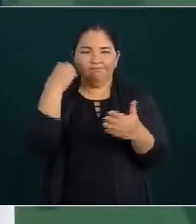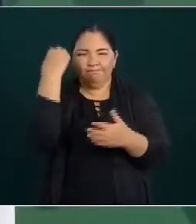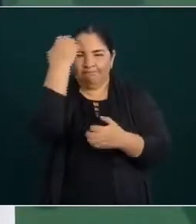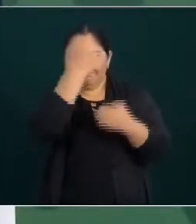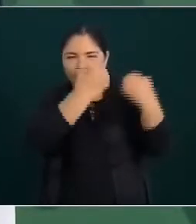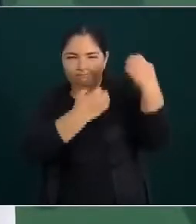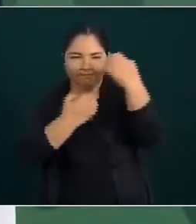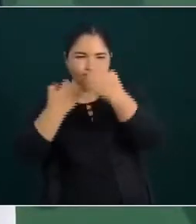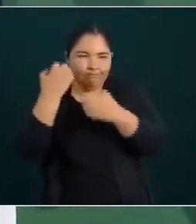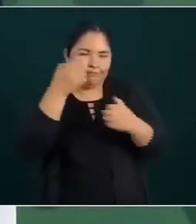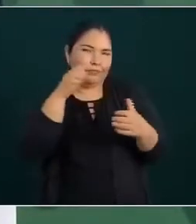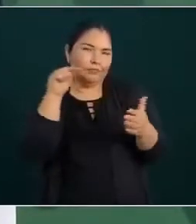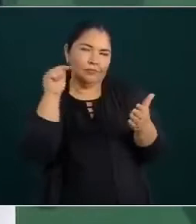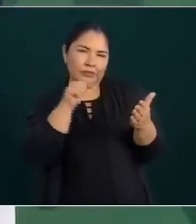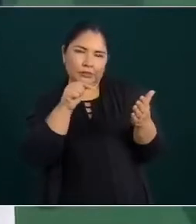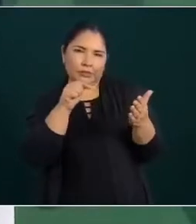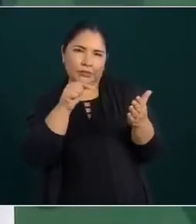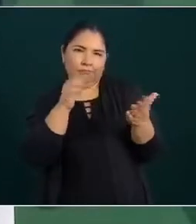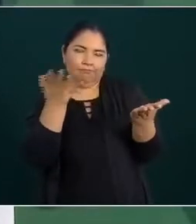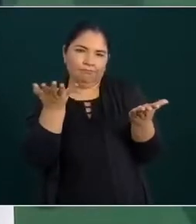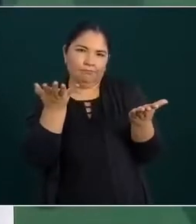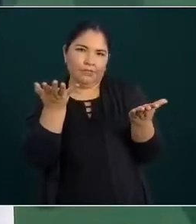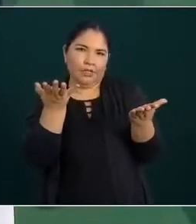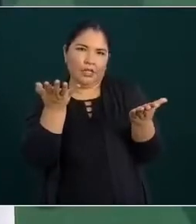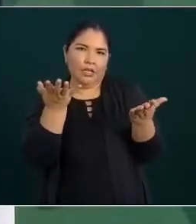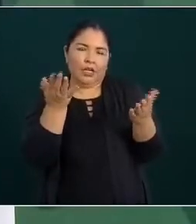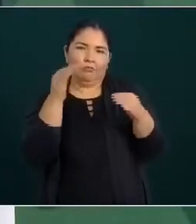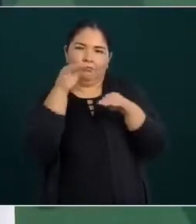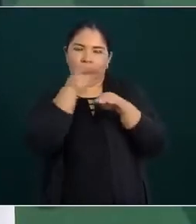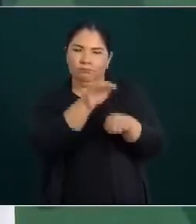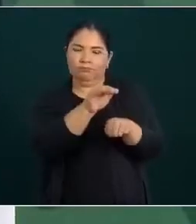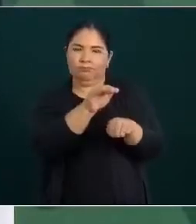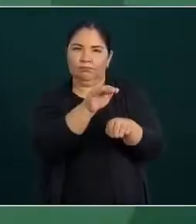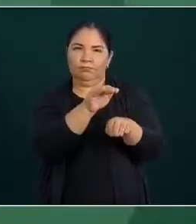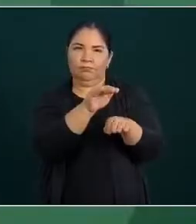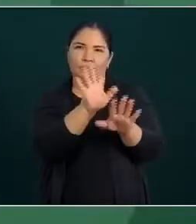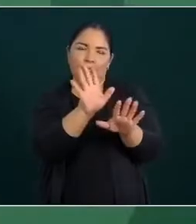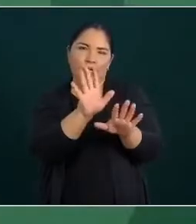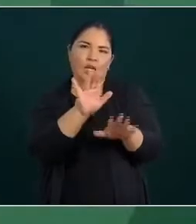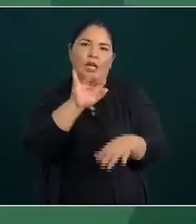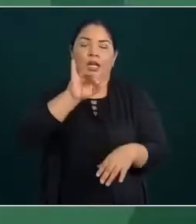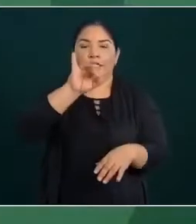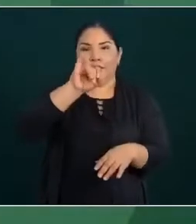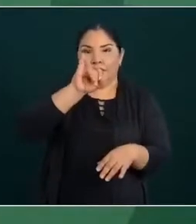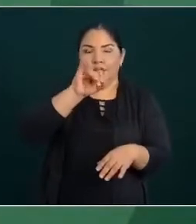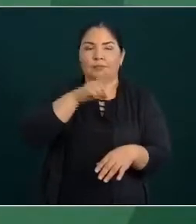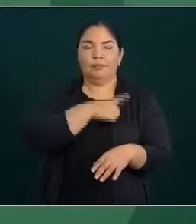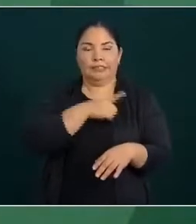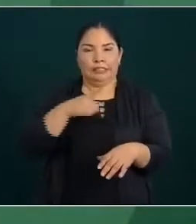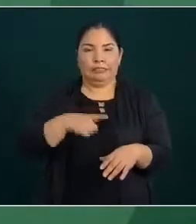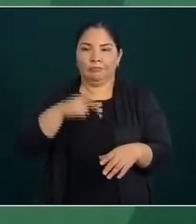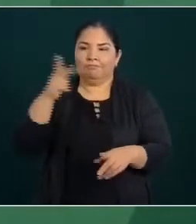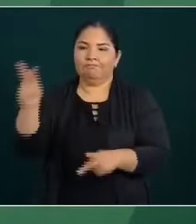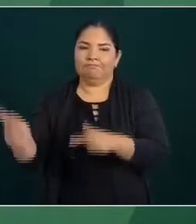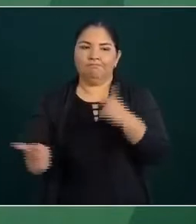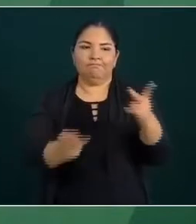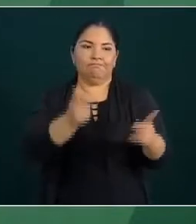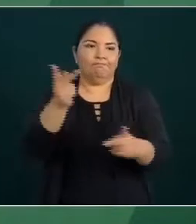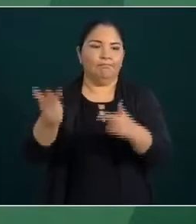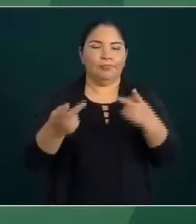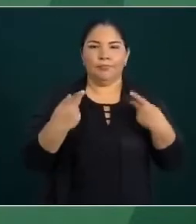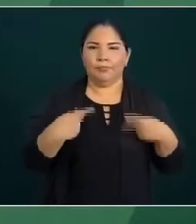el tema. Y sí tiene que llevarse a cabo una consulta.